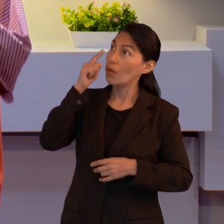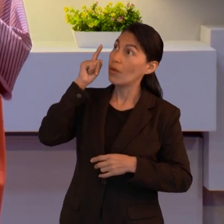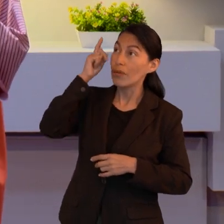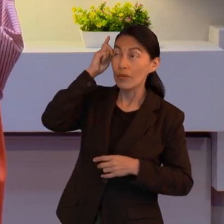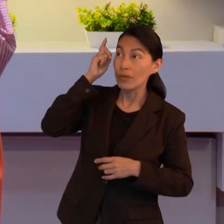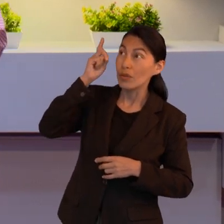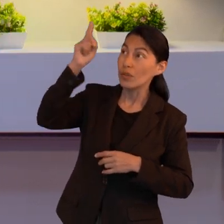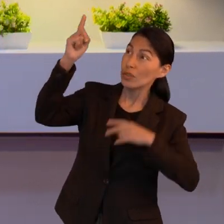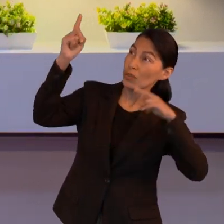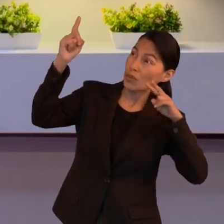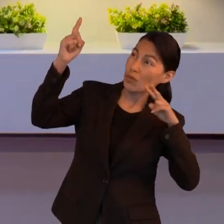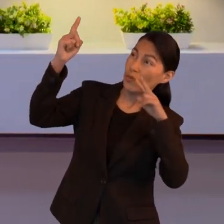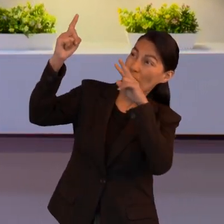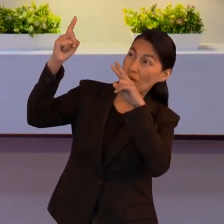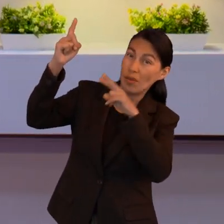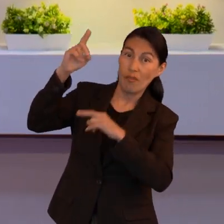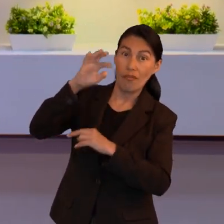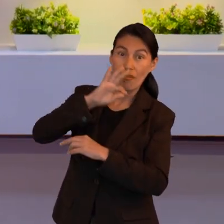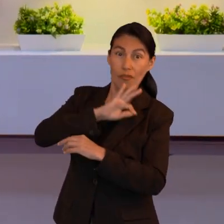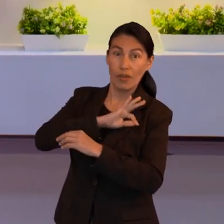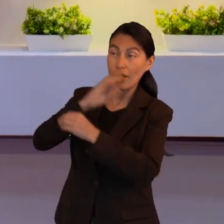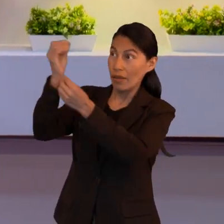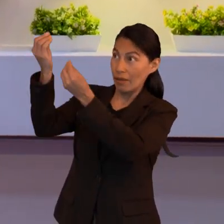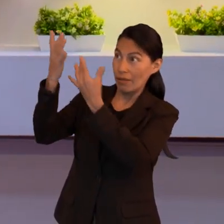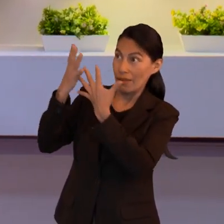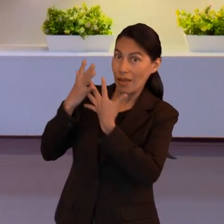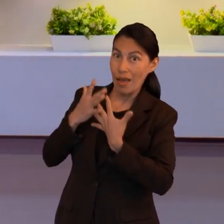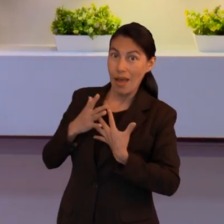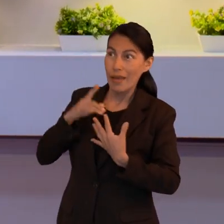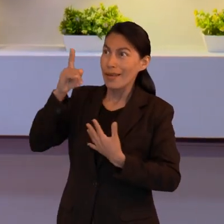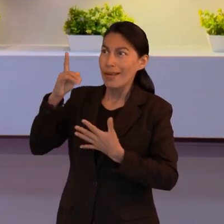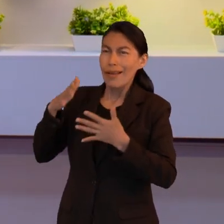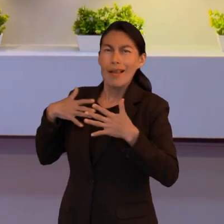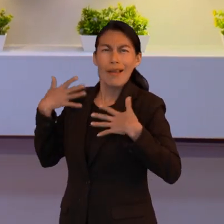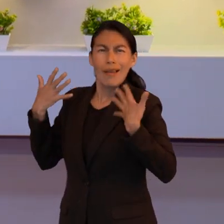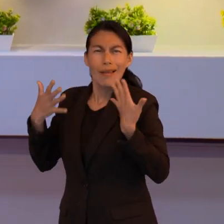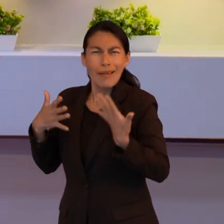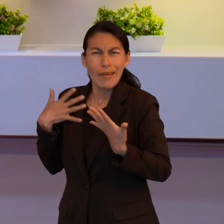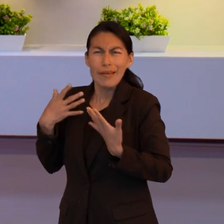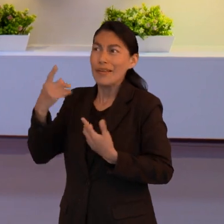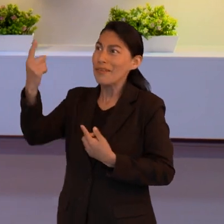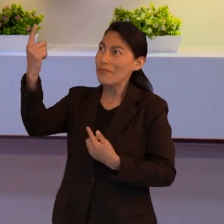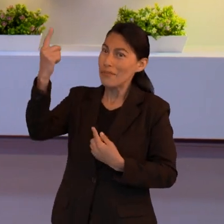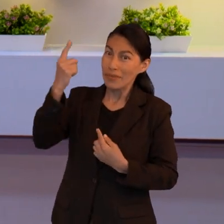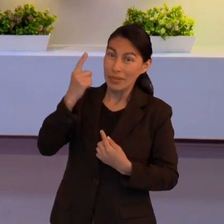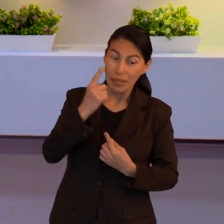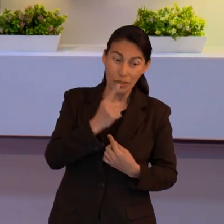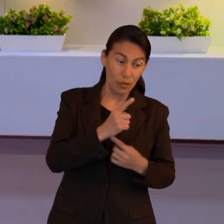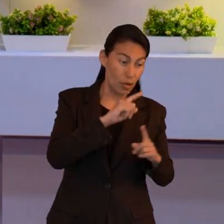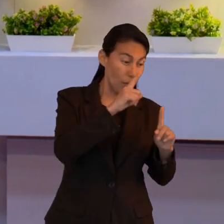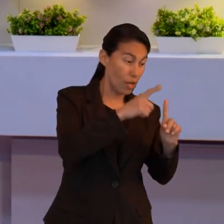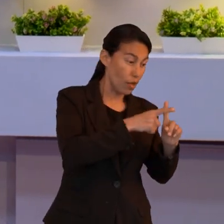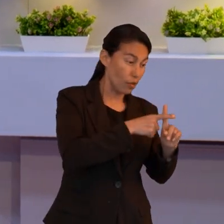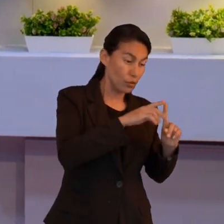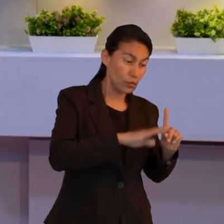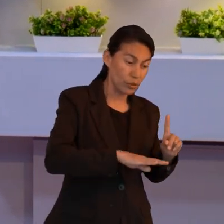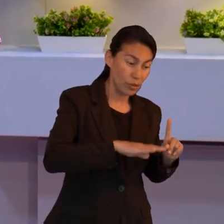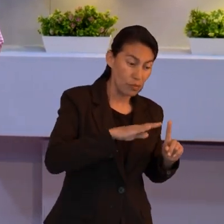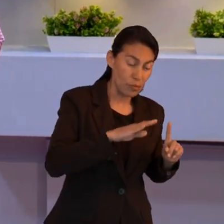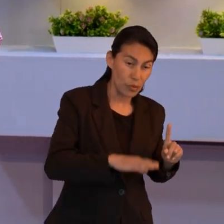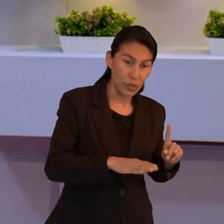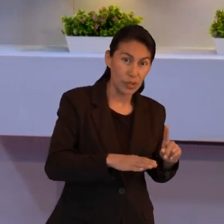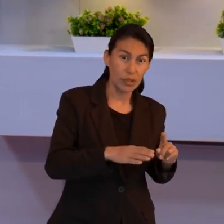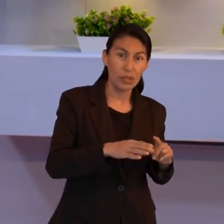puestos los ojos en Jesús, el autor y consumador de la fe, el cual, por el gozo puesto